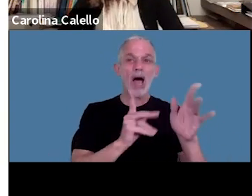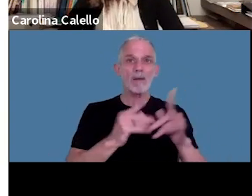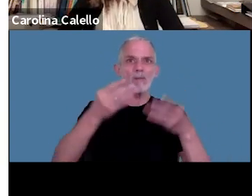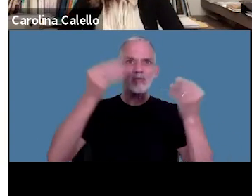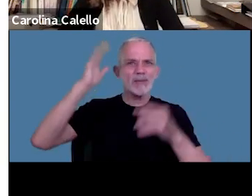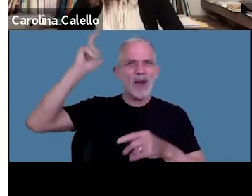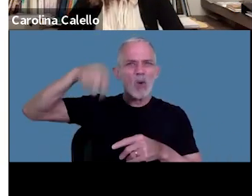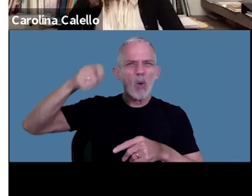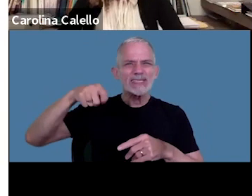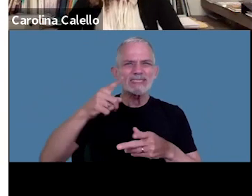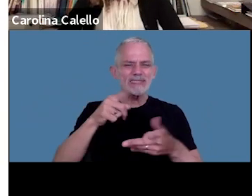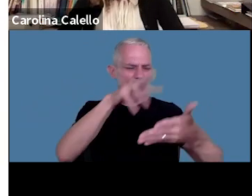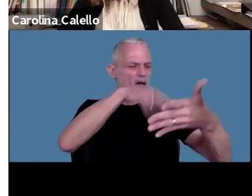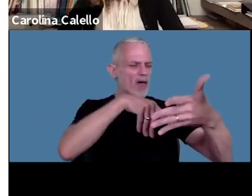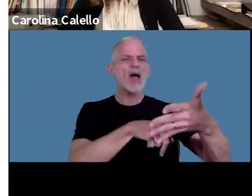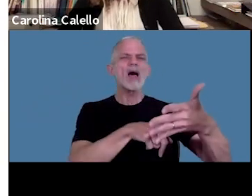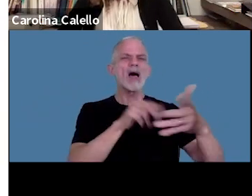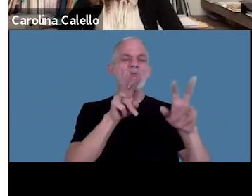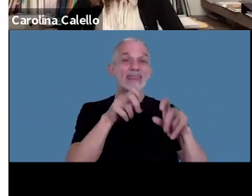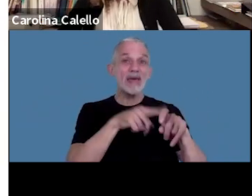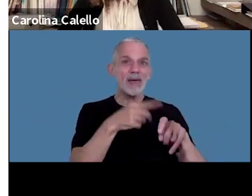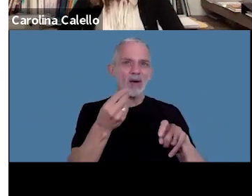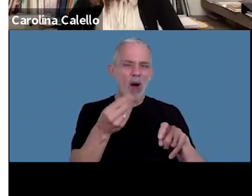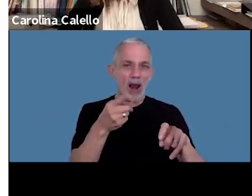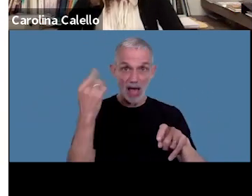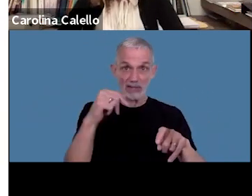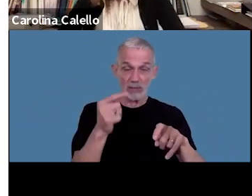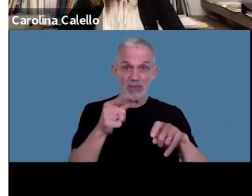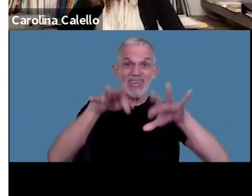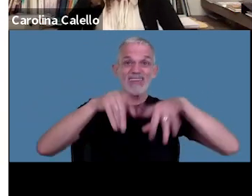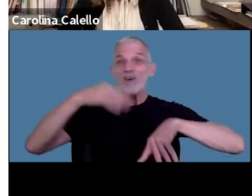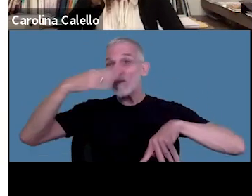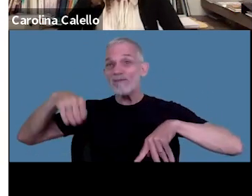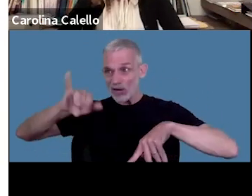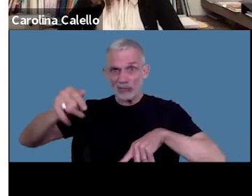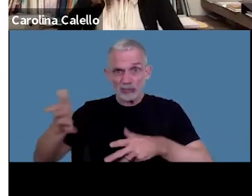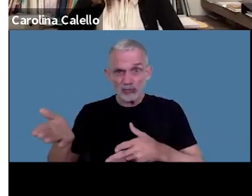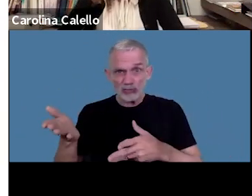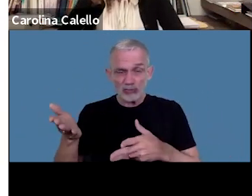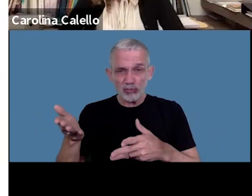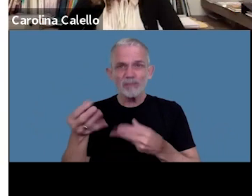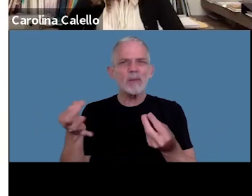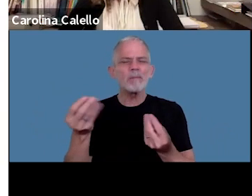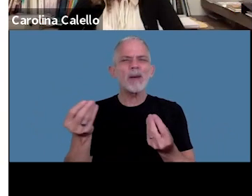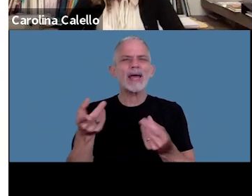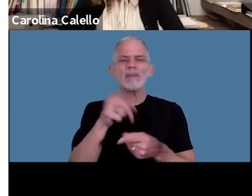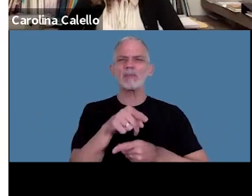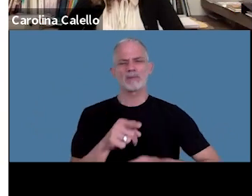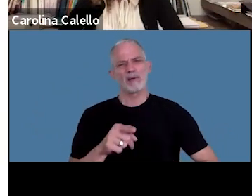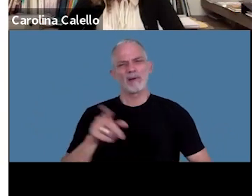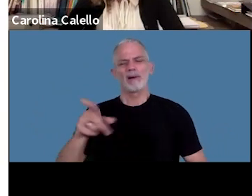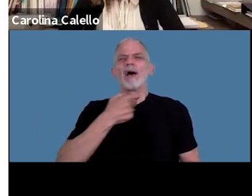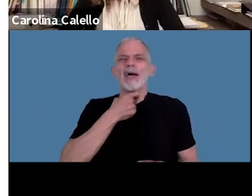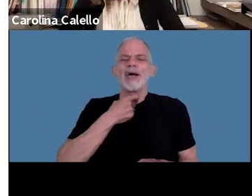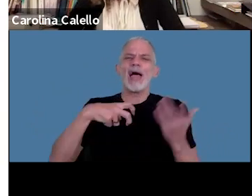hace referencia a cuestiones que estaban en el informe final inclusive para desvirtuar la pretensión del